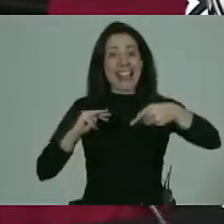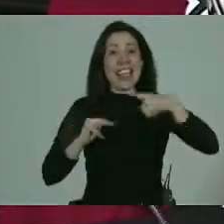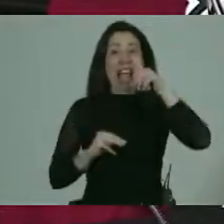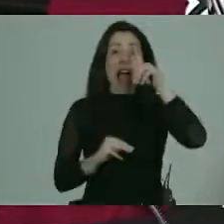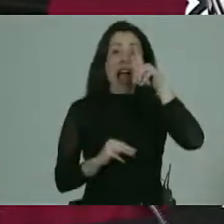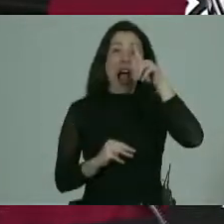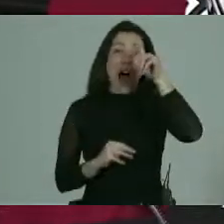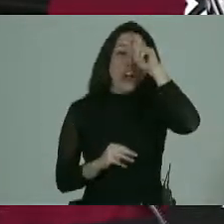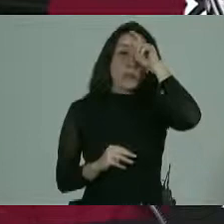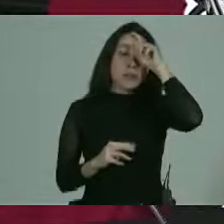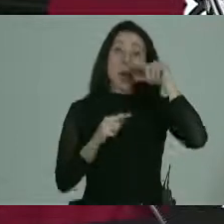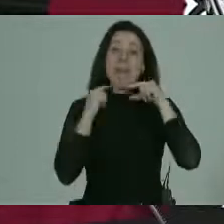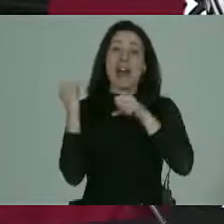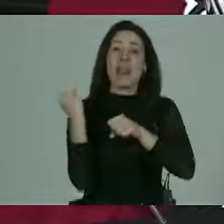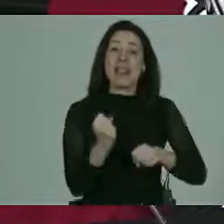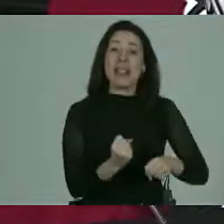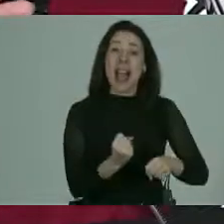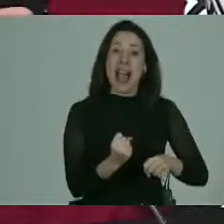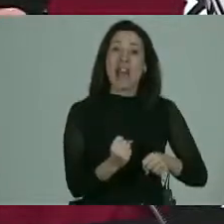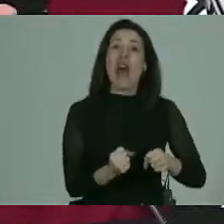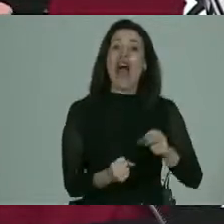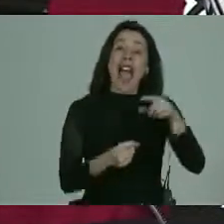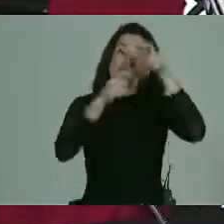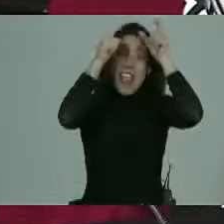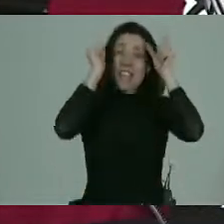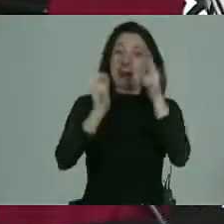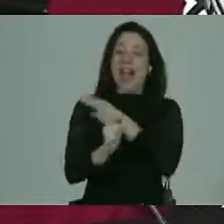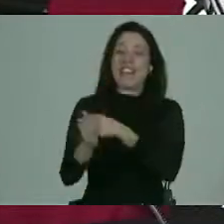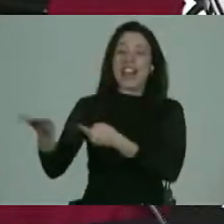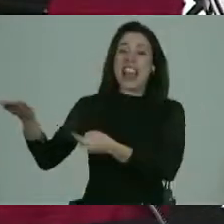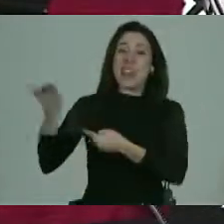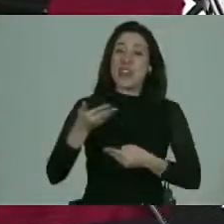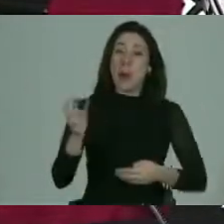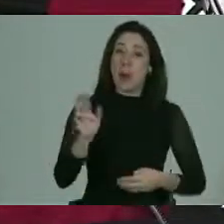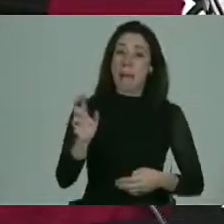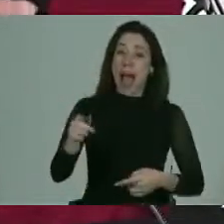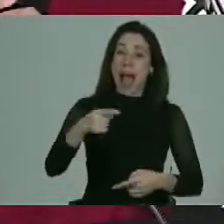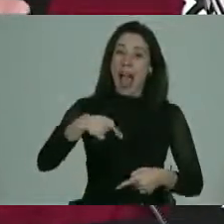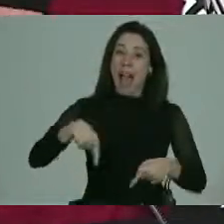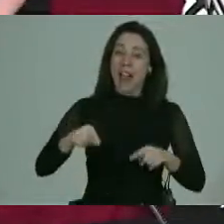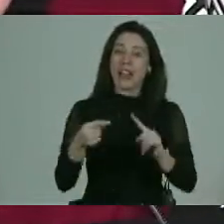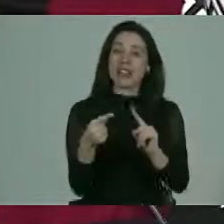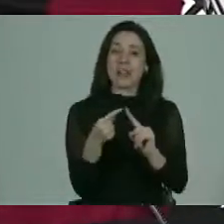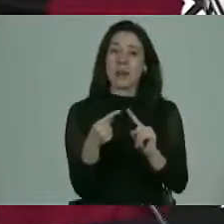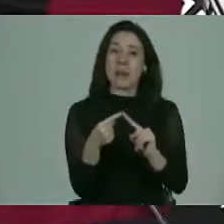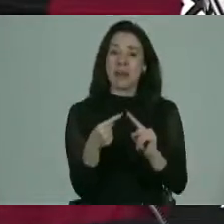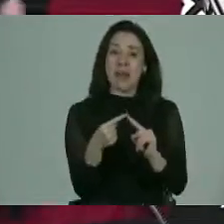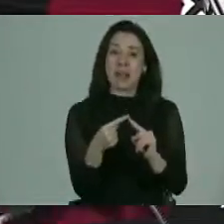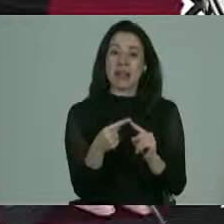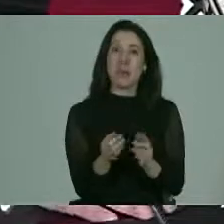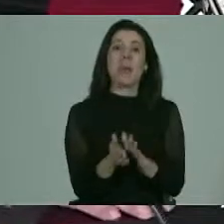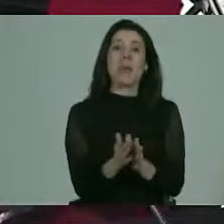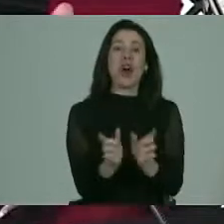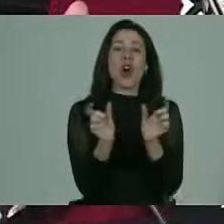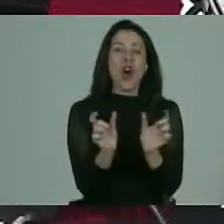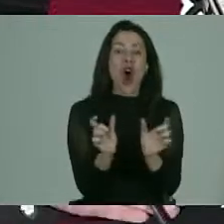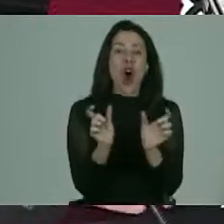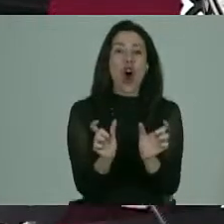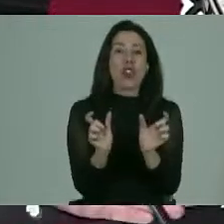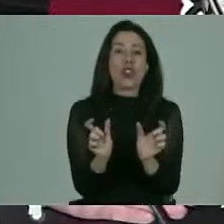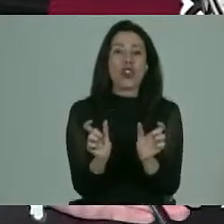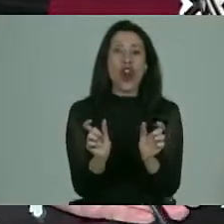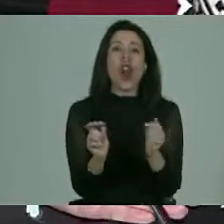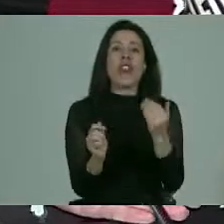Hurtado la enfermera jefe invitó a los papás que participan por ejemplo en el control de seguimiento de